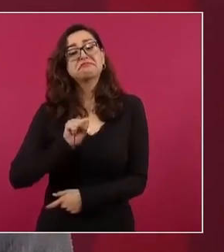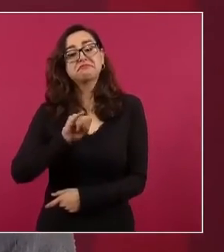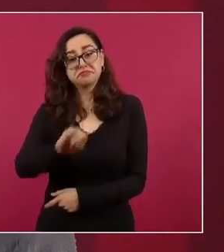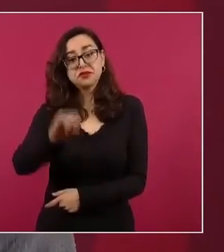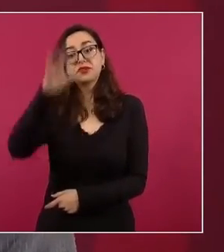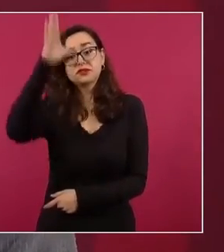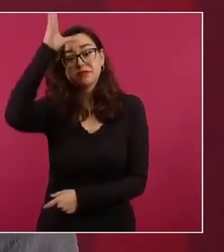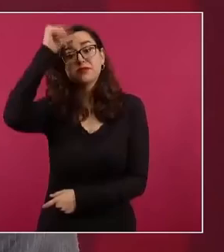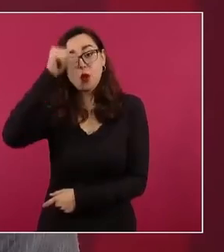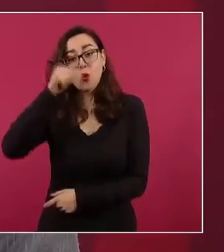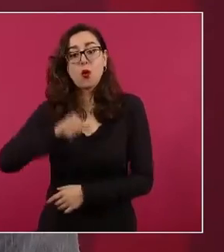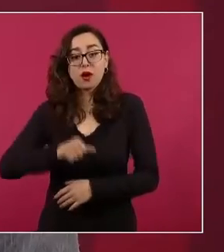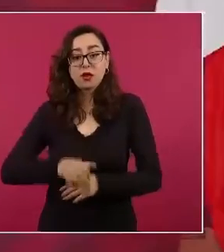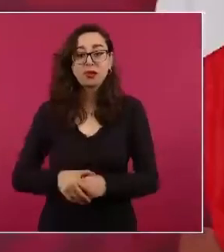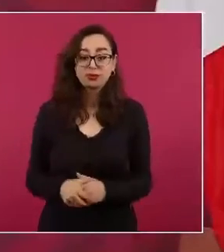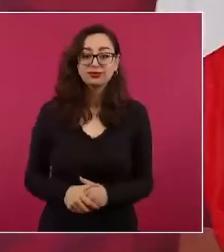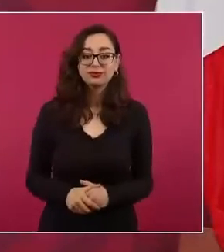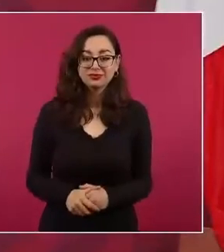80 por ciento.